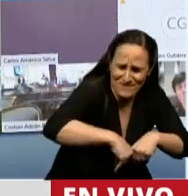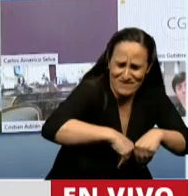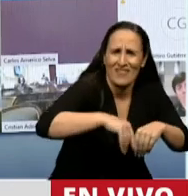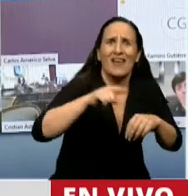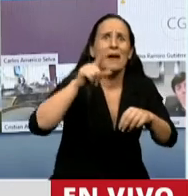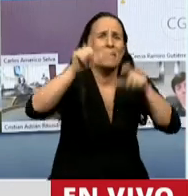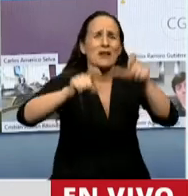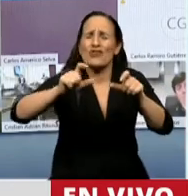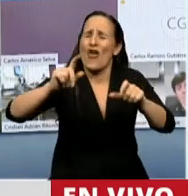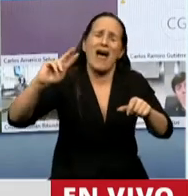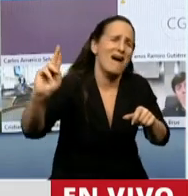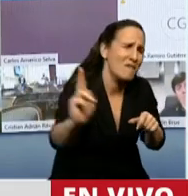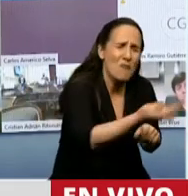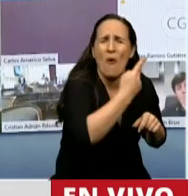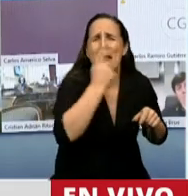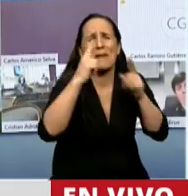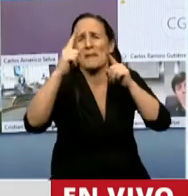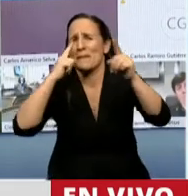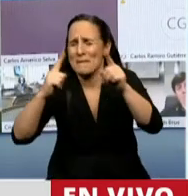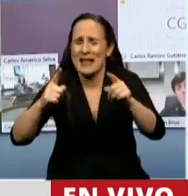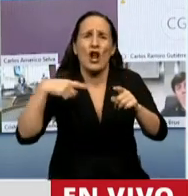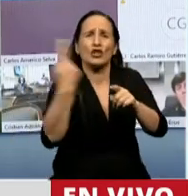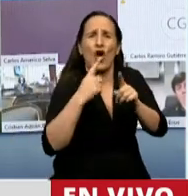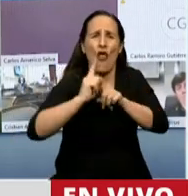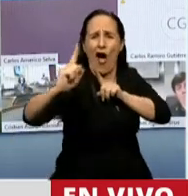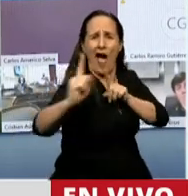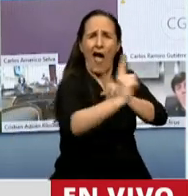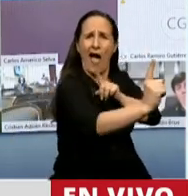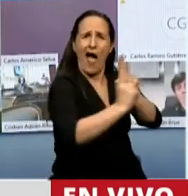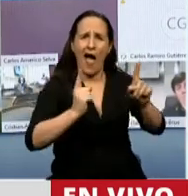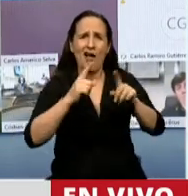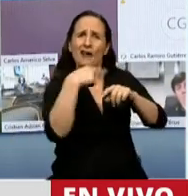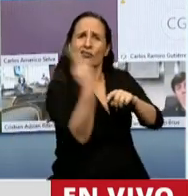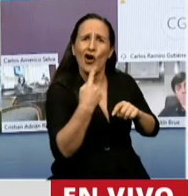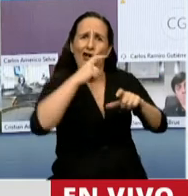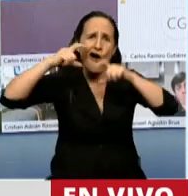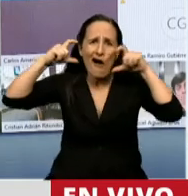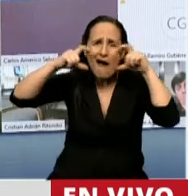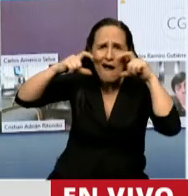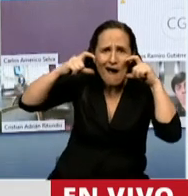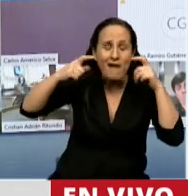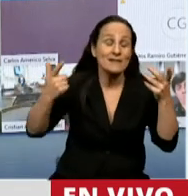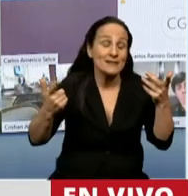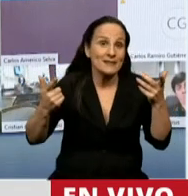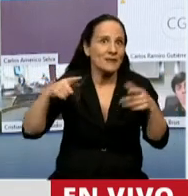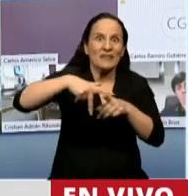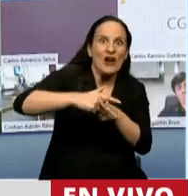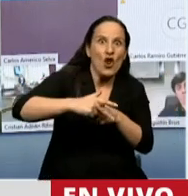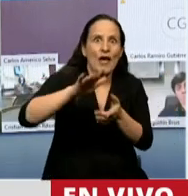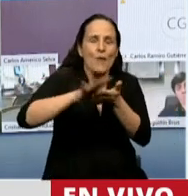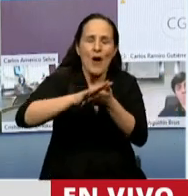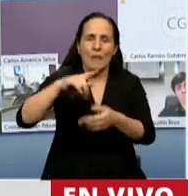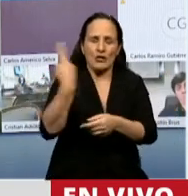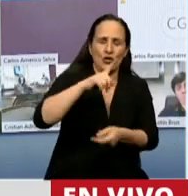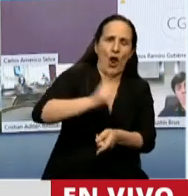todos con distancia, estamos todos con tapabocas y estamos todos adaptándonos a las nuevas tecnologías para